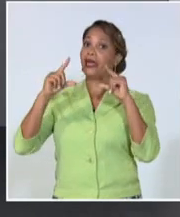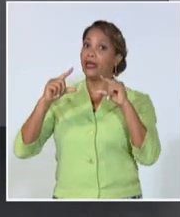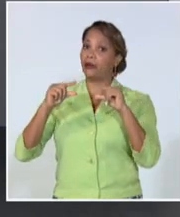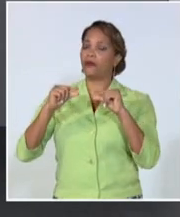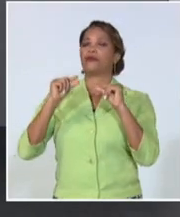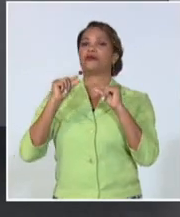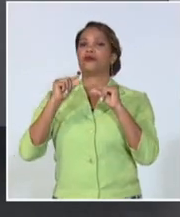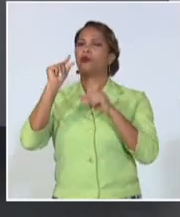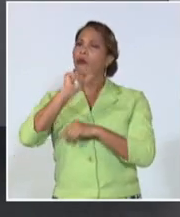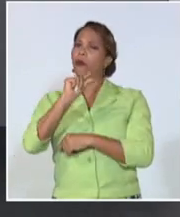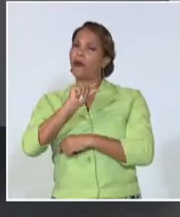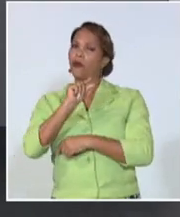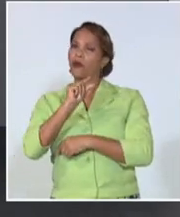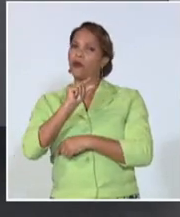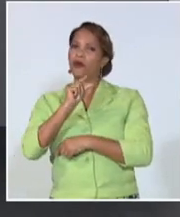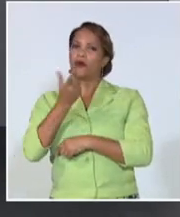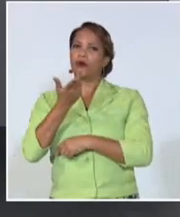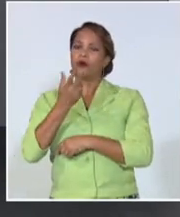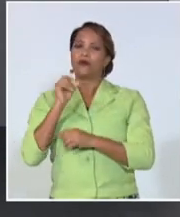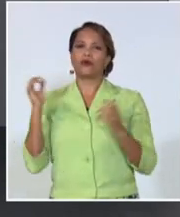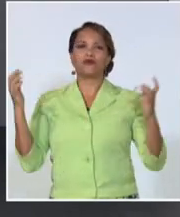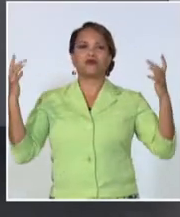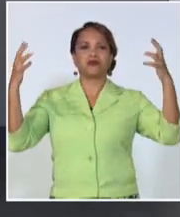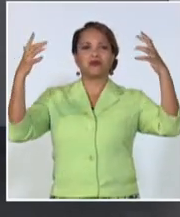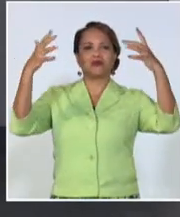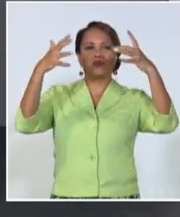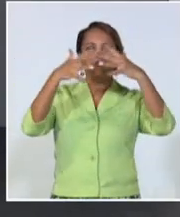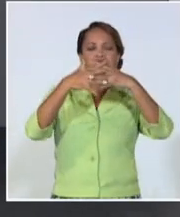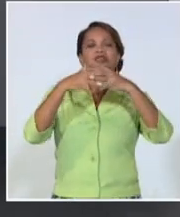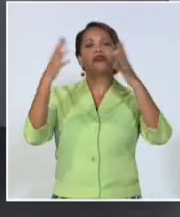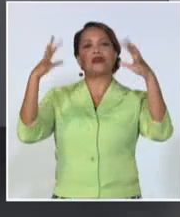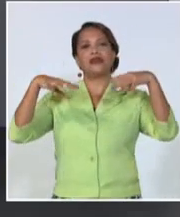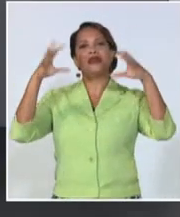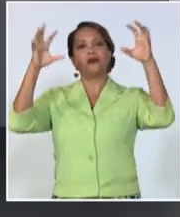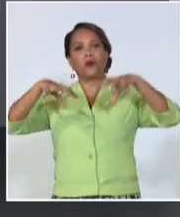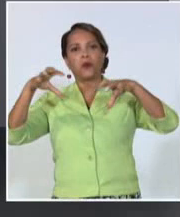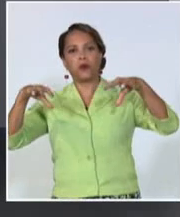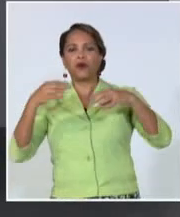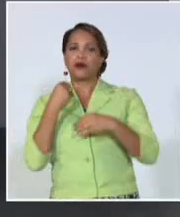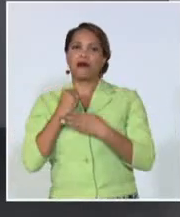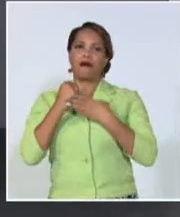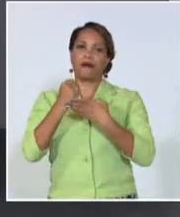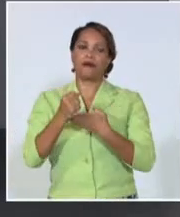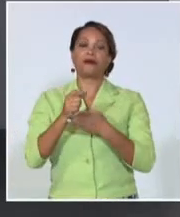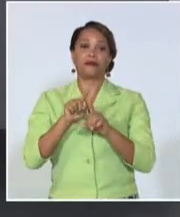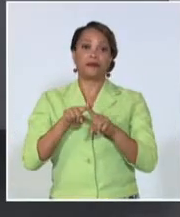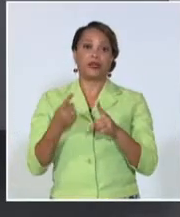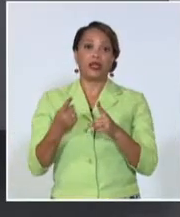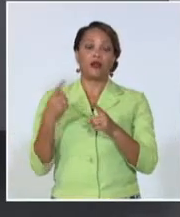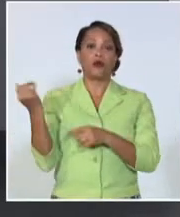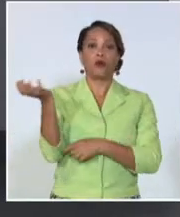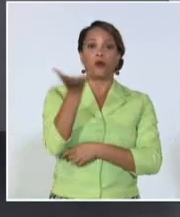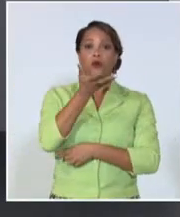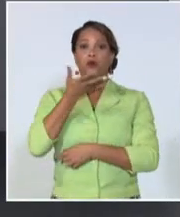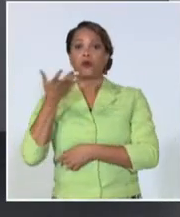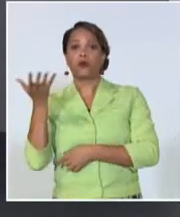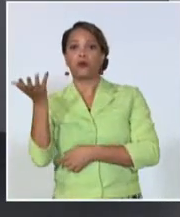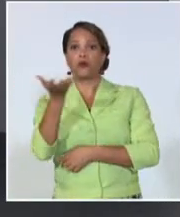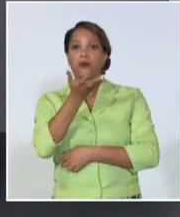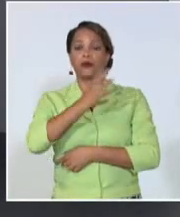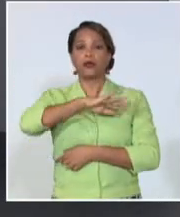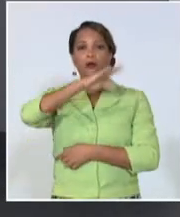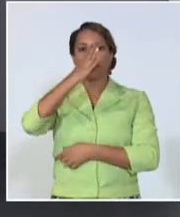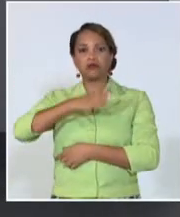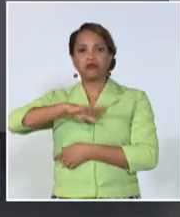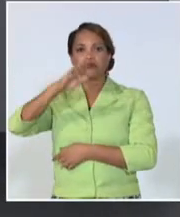nada más, por los nublados y por la lluvia. Ahora, los vientos, variables débiles todo el día, con oleaje en ambas